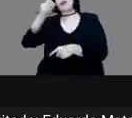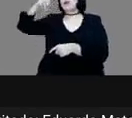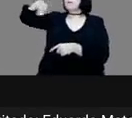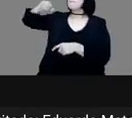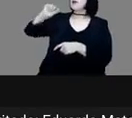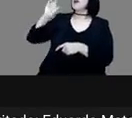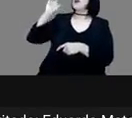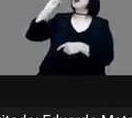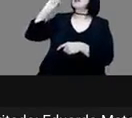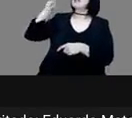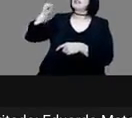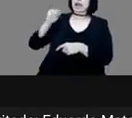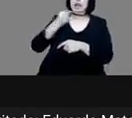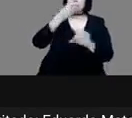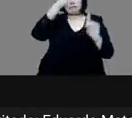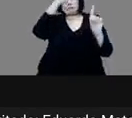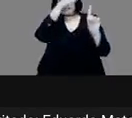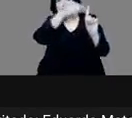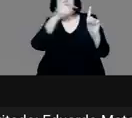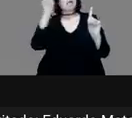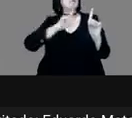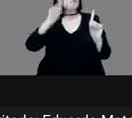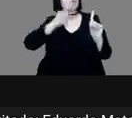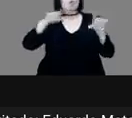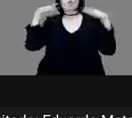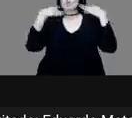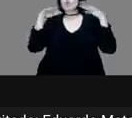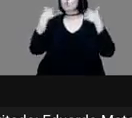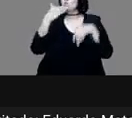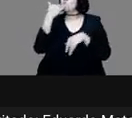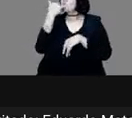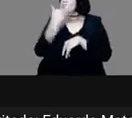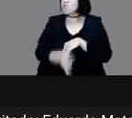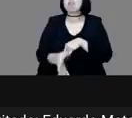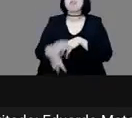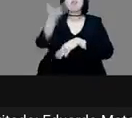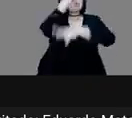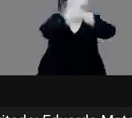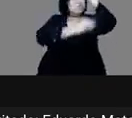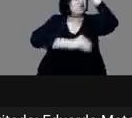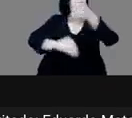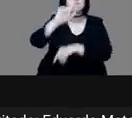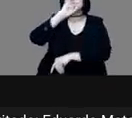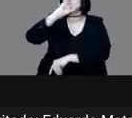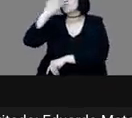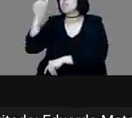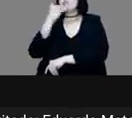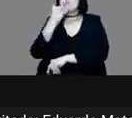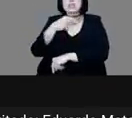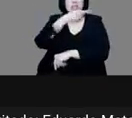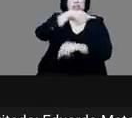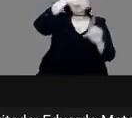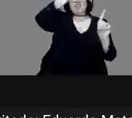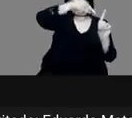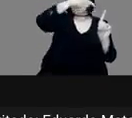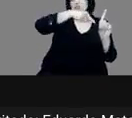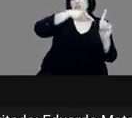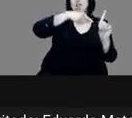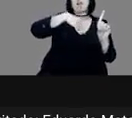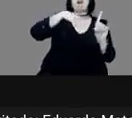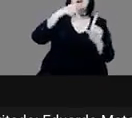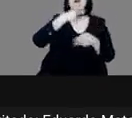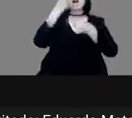preparada, muy culta, era hija de caciques, y hablaba tanto la lengua náhuatl como